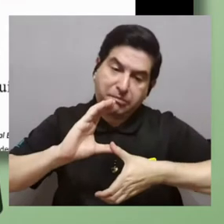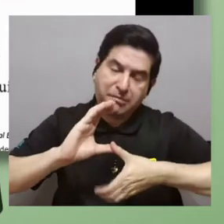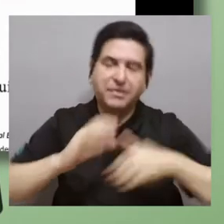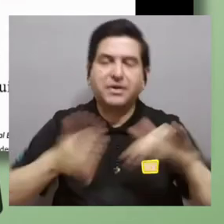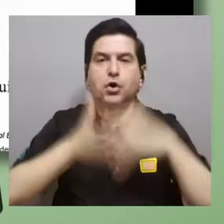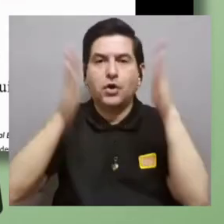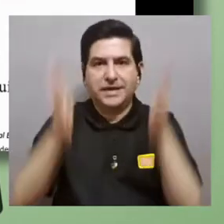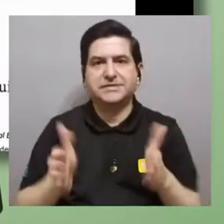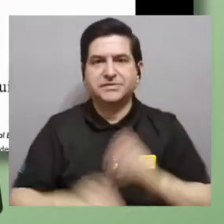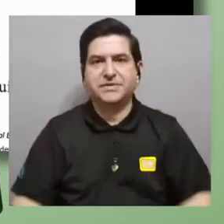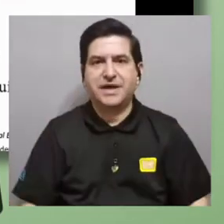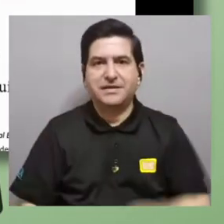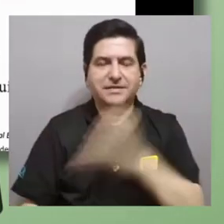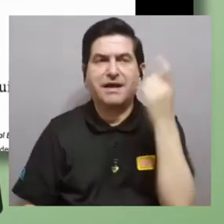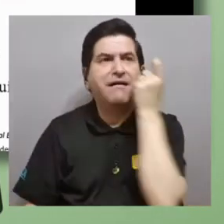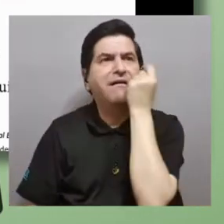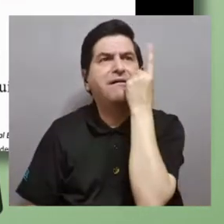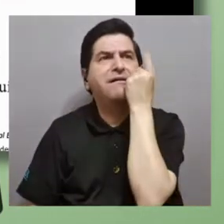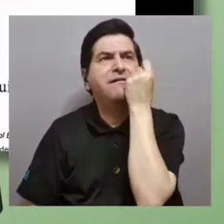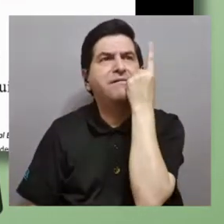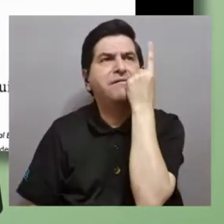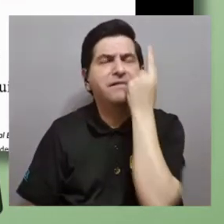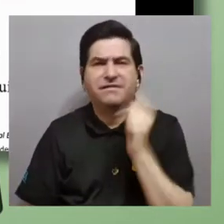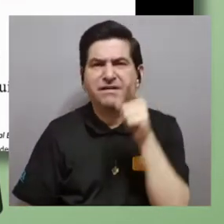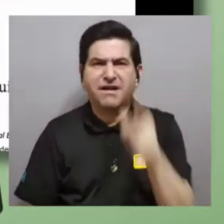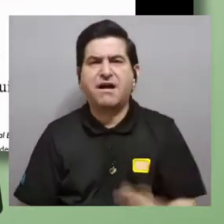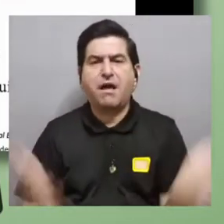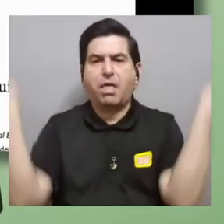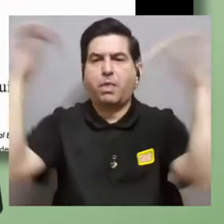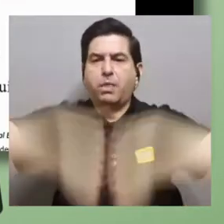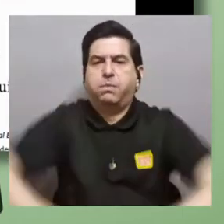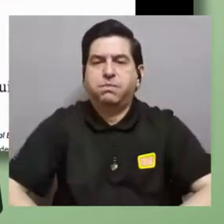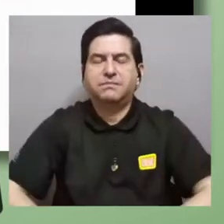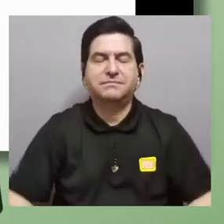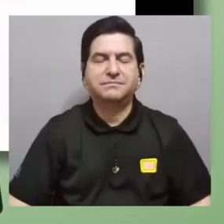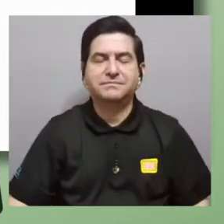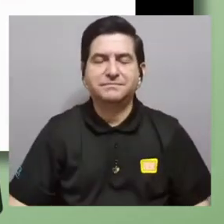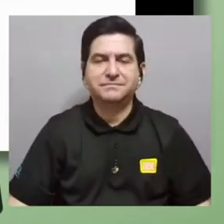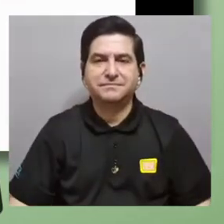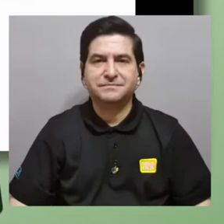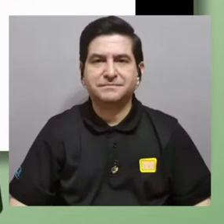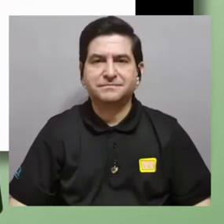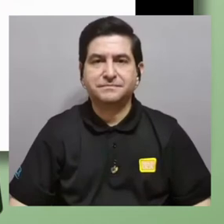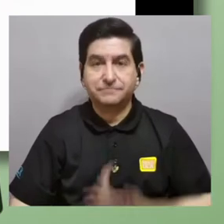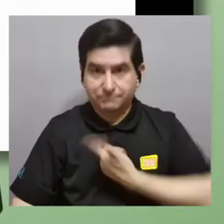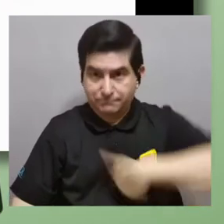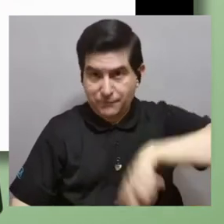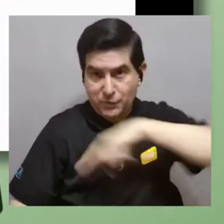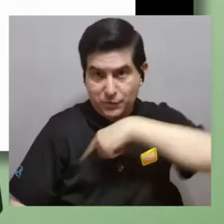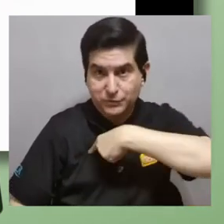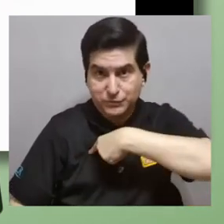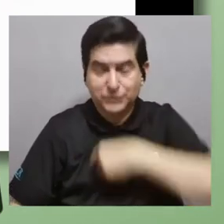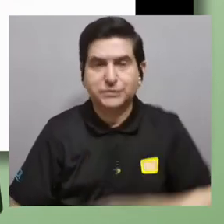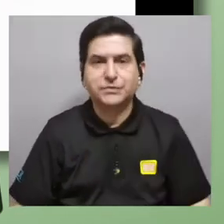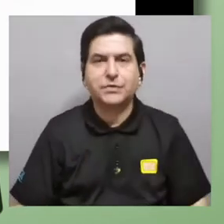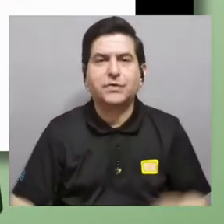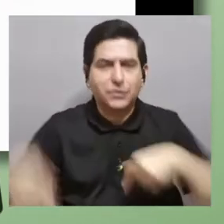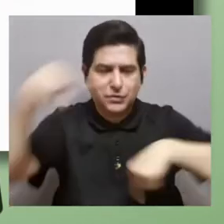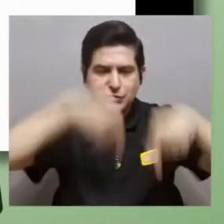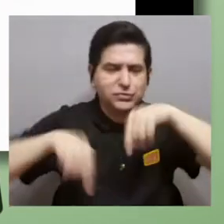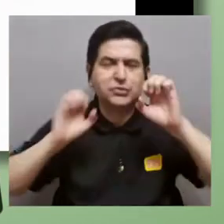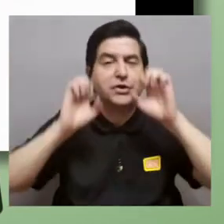los estudiantes y entonces la comprensión se viene abajo nosotros desde la